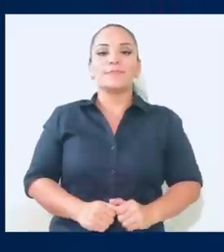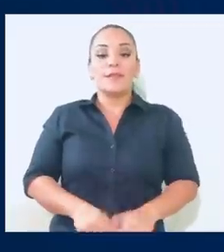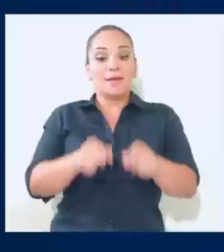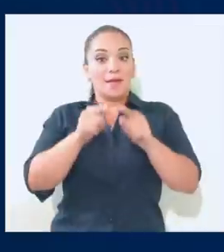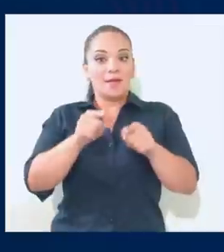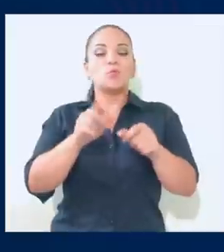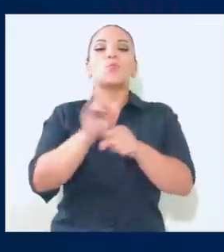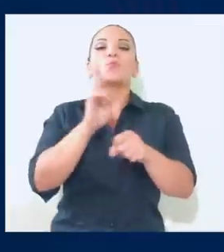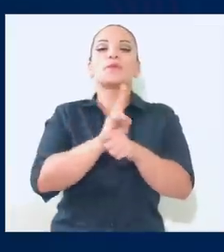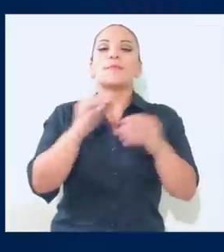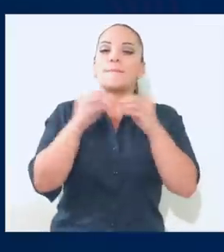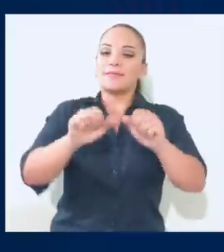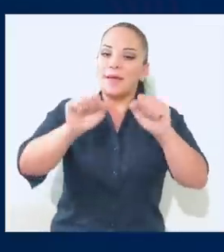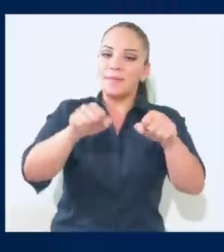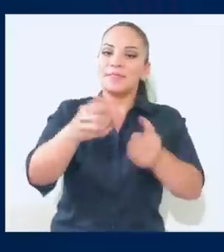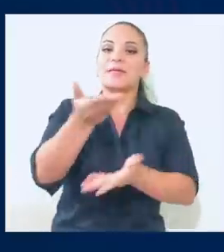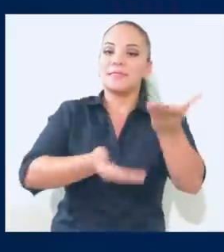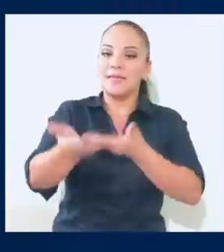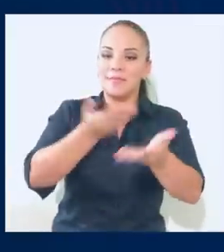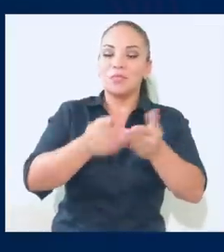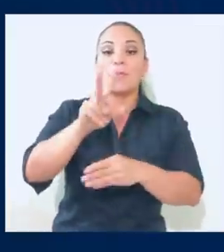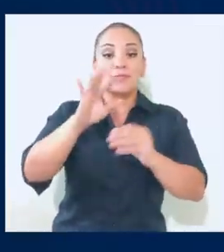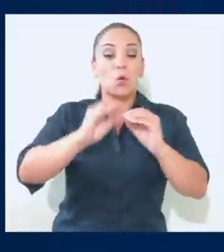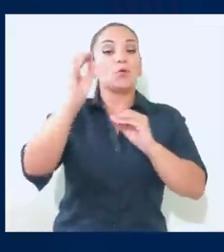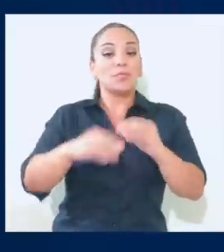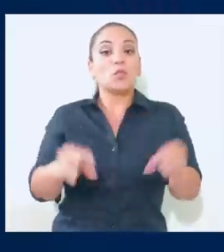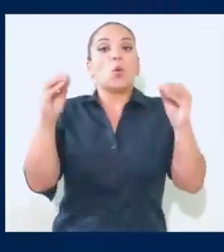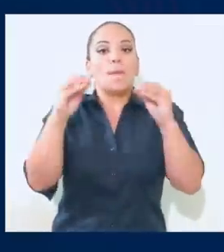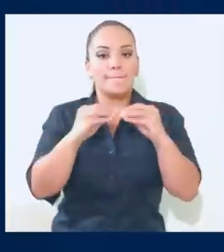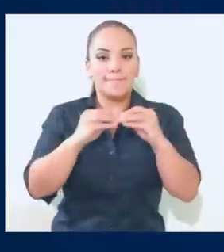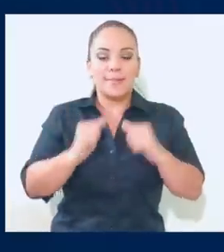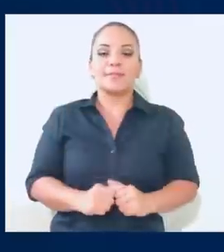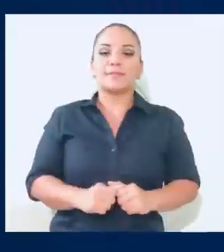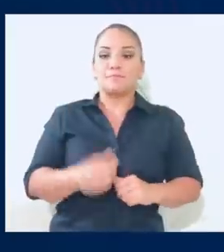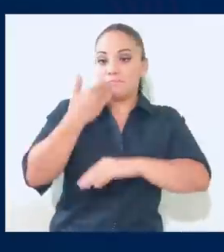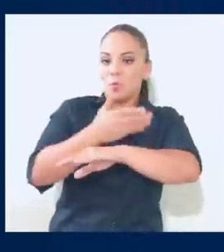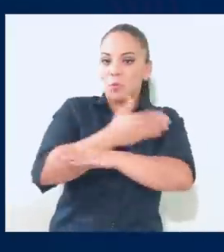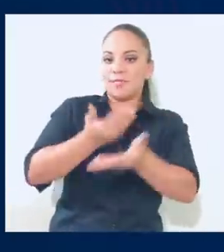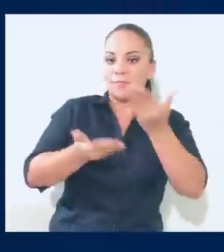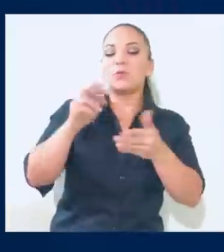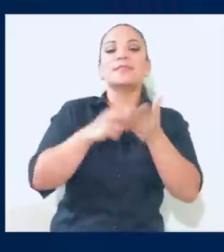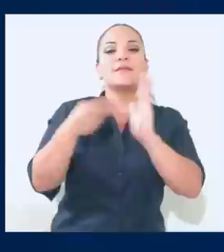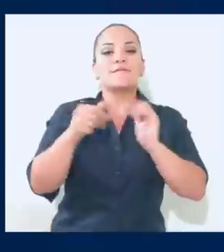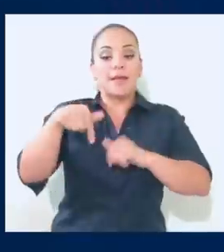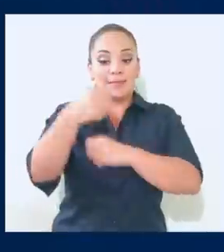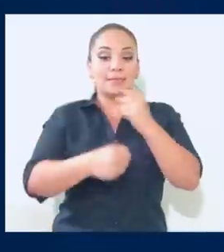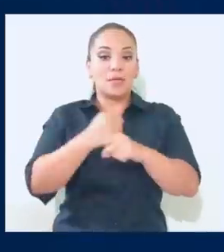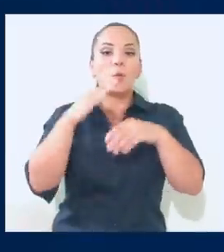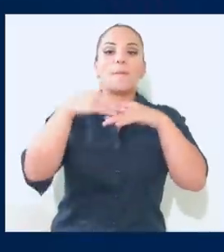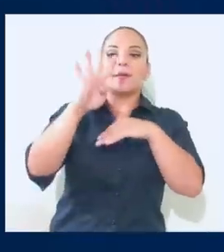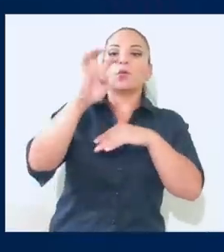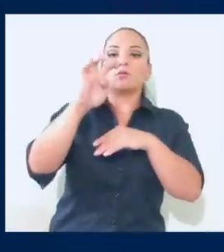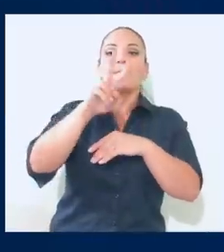vamos a incrementar nuestra capacidad de servicio en un 25%, así que este año podríamos trasladar a más de